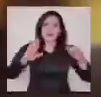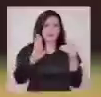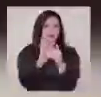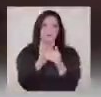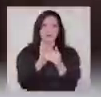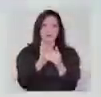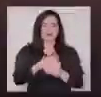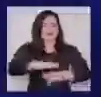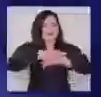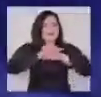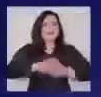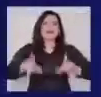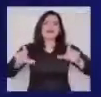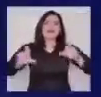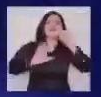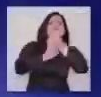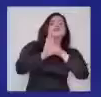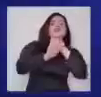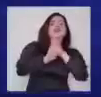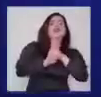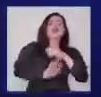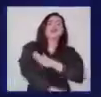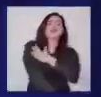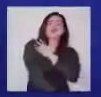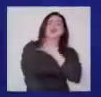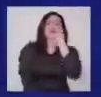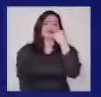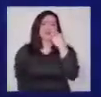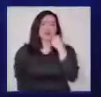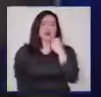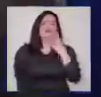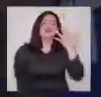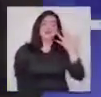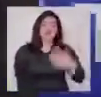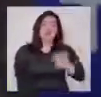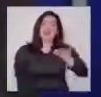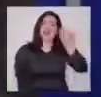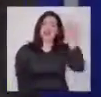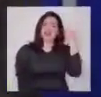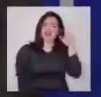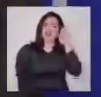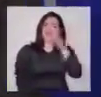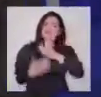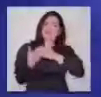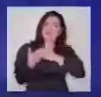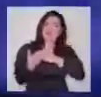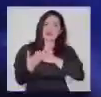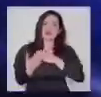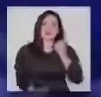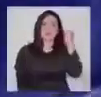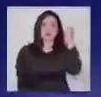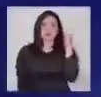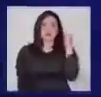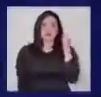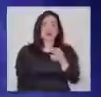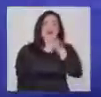¡Para! ¡Para! ¡Para! ¡Basta de franjas! ¡Llora mamita, llora! Ya lo vivimos con Bachelet, ya lo vivimos con Piñera,